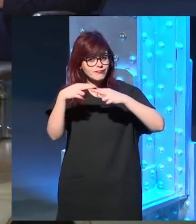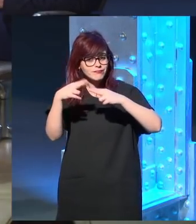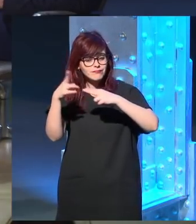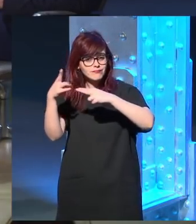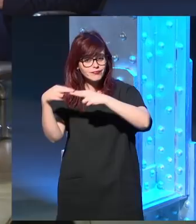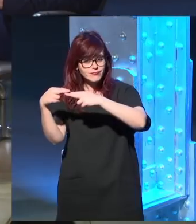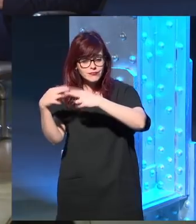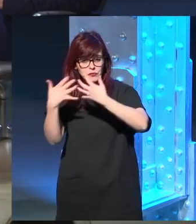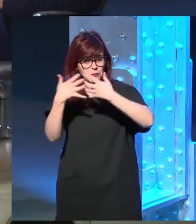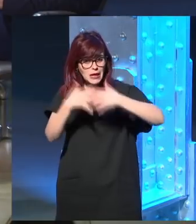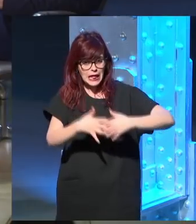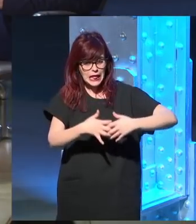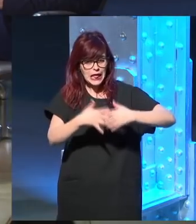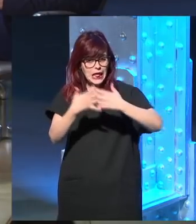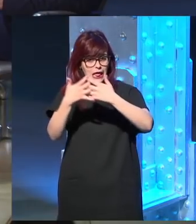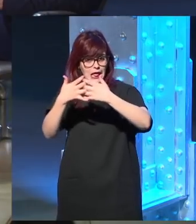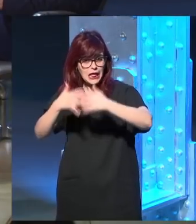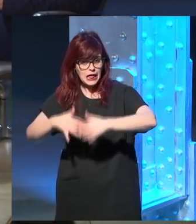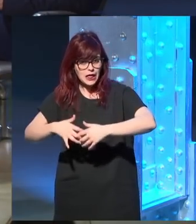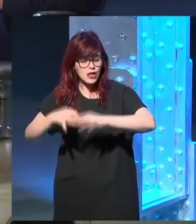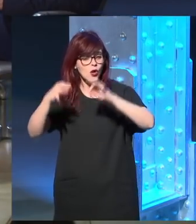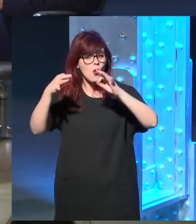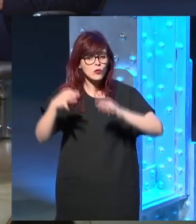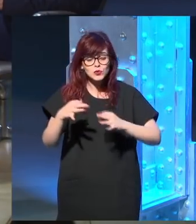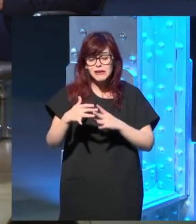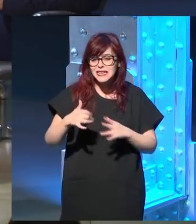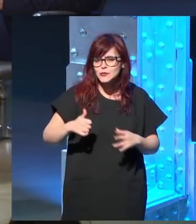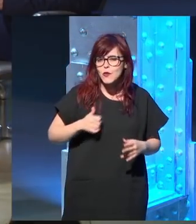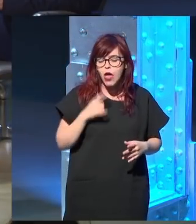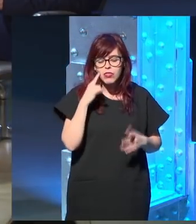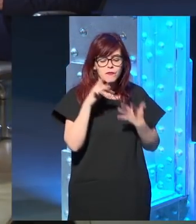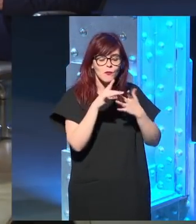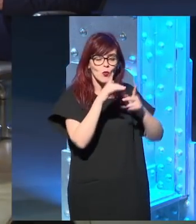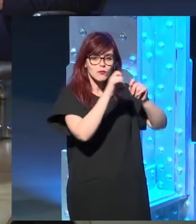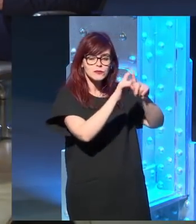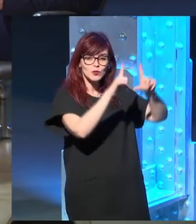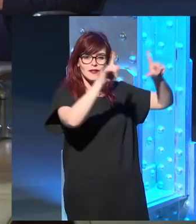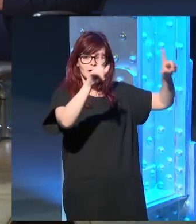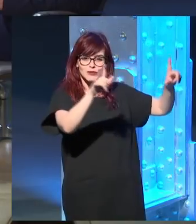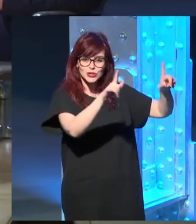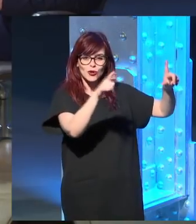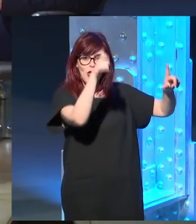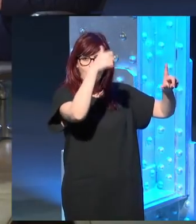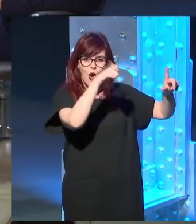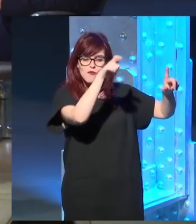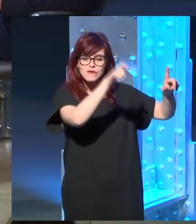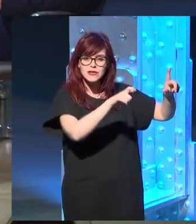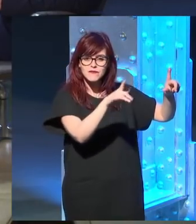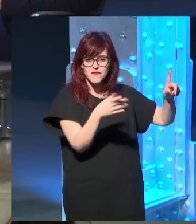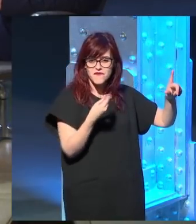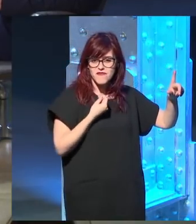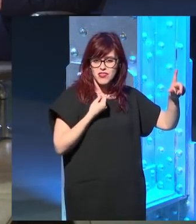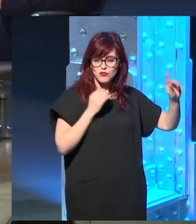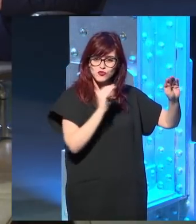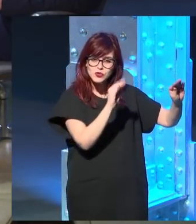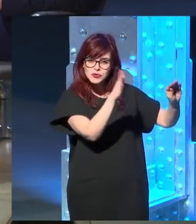casual por haber visto eso que a veces me ha ocurrido la vida de Roentgen